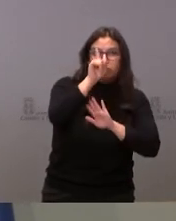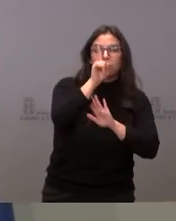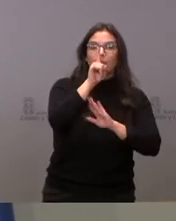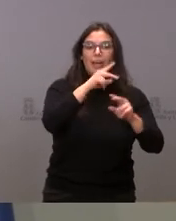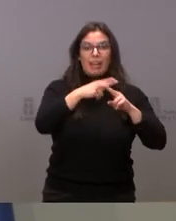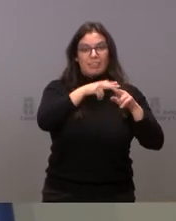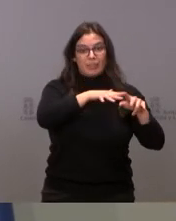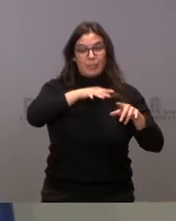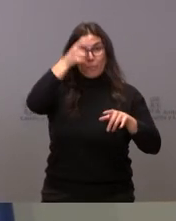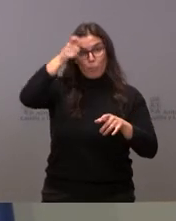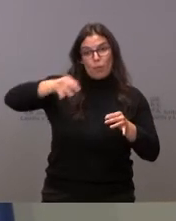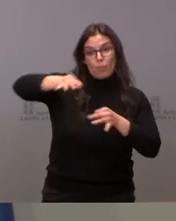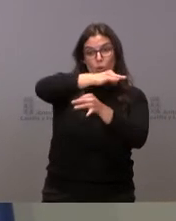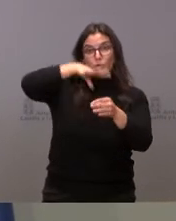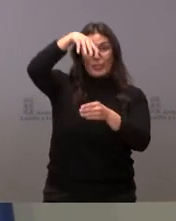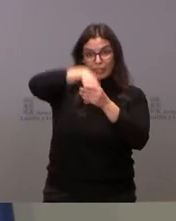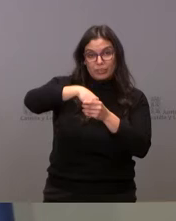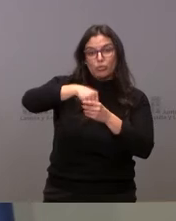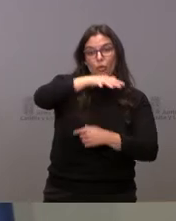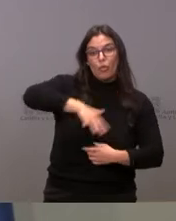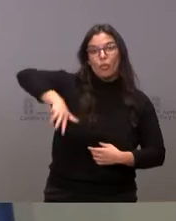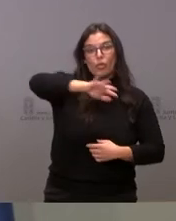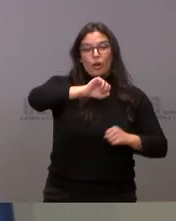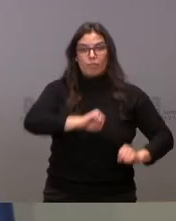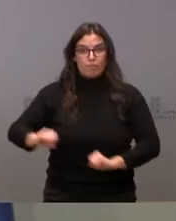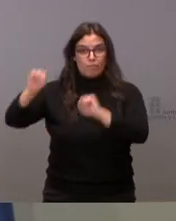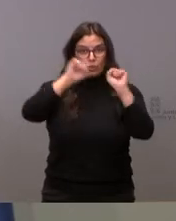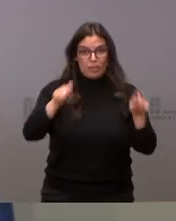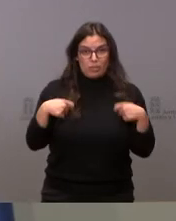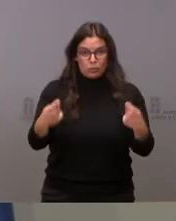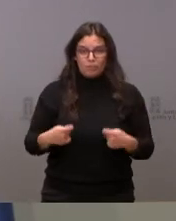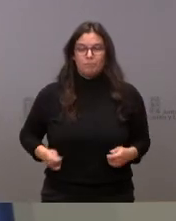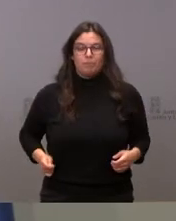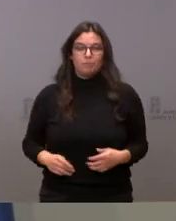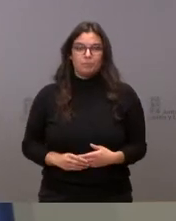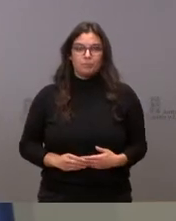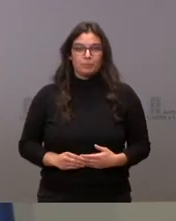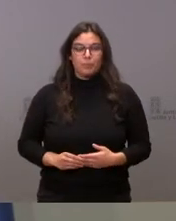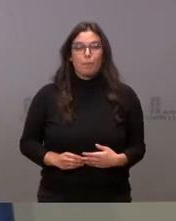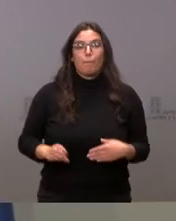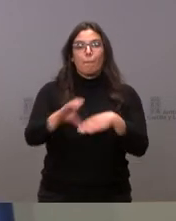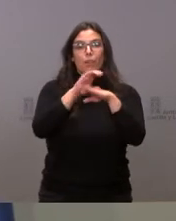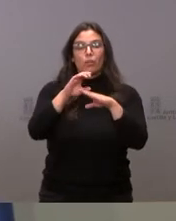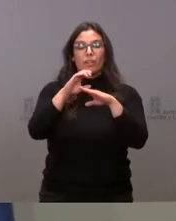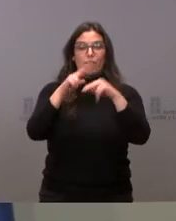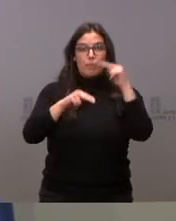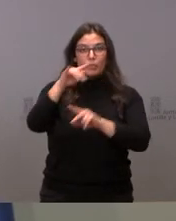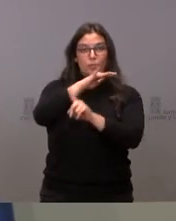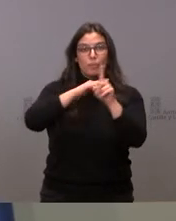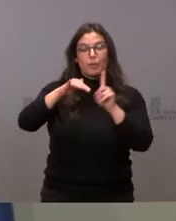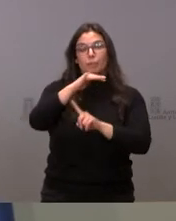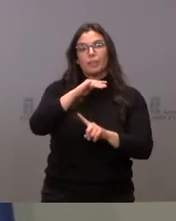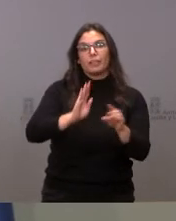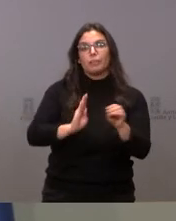de los municipios enclavados en nuestros espacios naturales. La Consejería de Fomento y Medio Ambiente destina